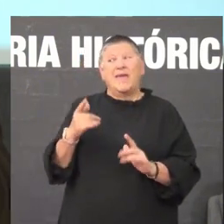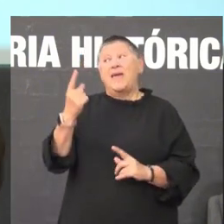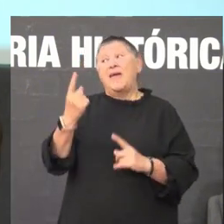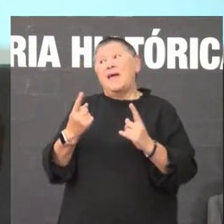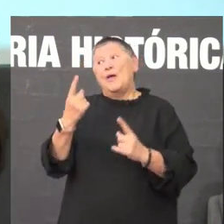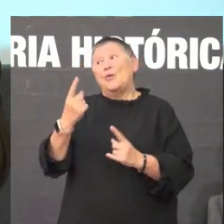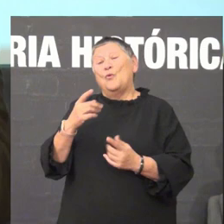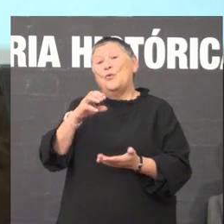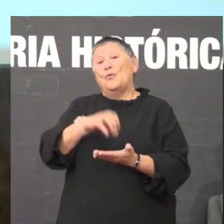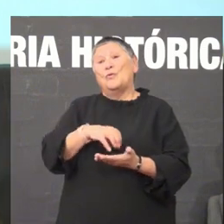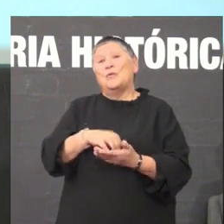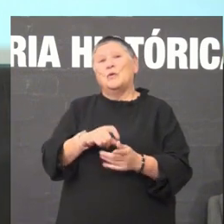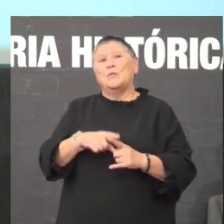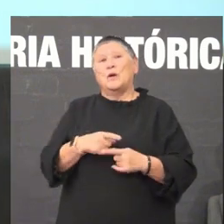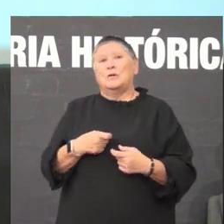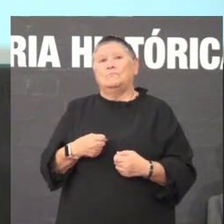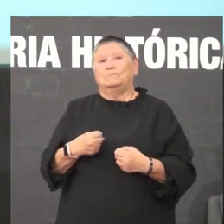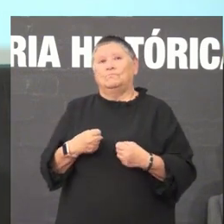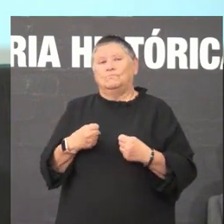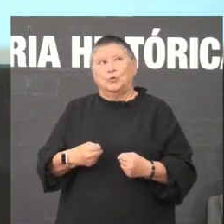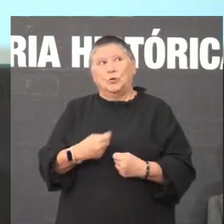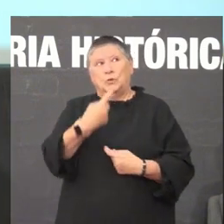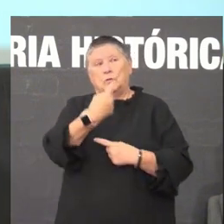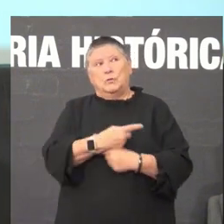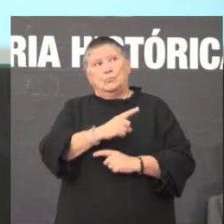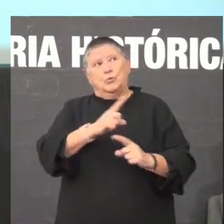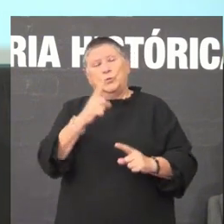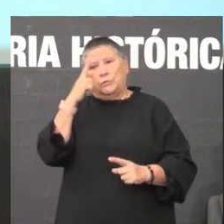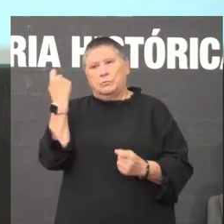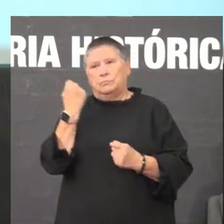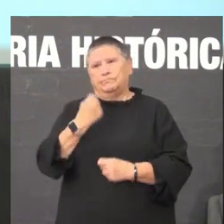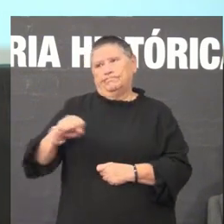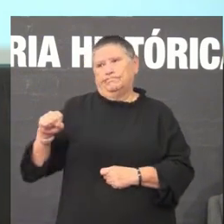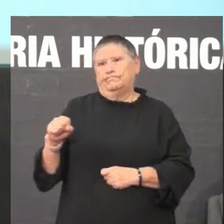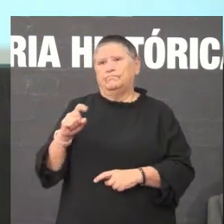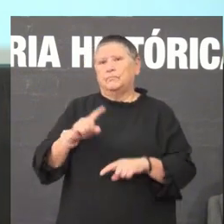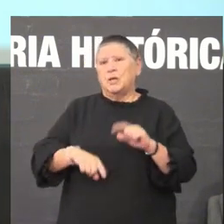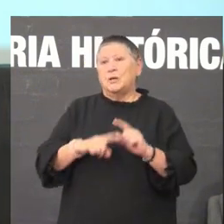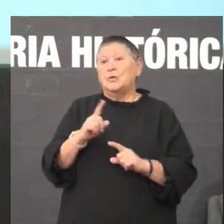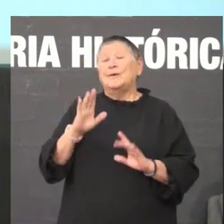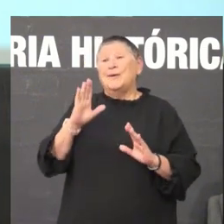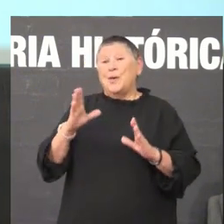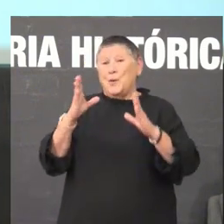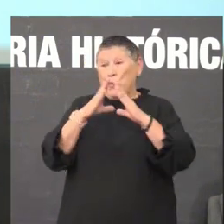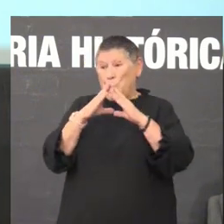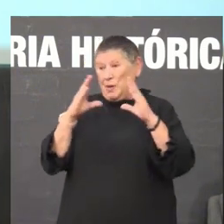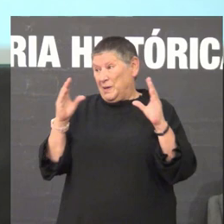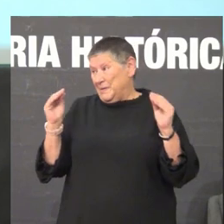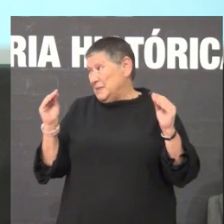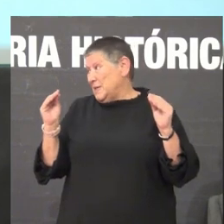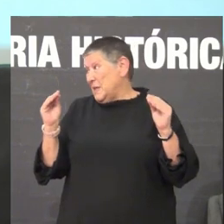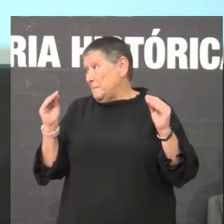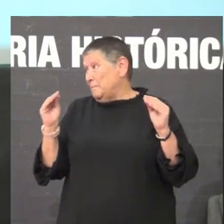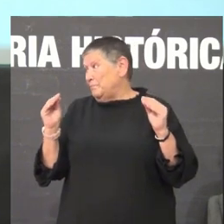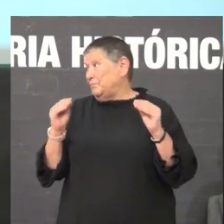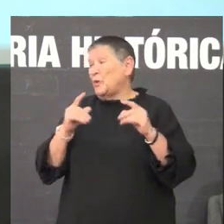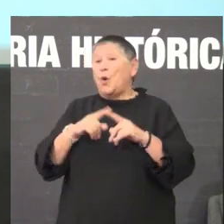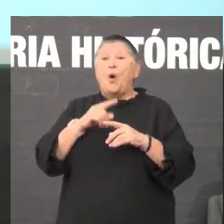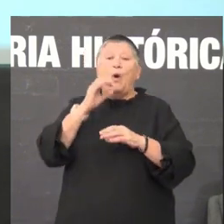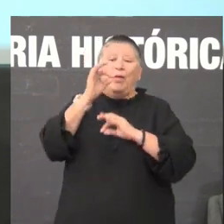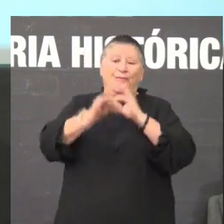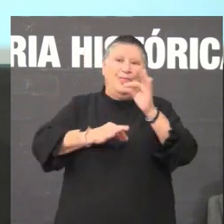desafían a proibición ensino universitario ciclos formativos